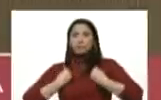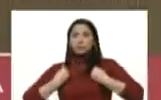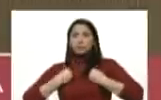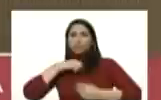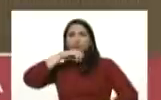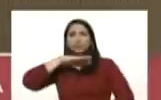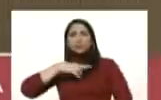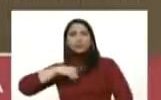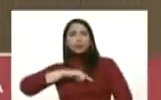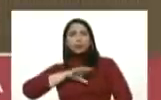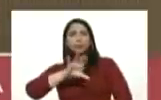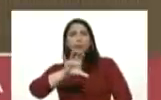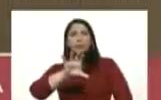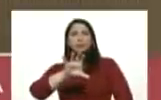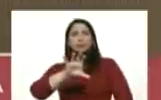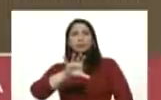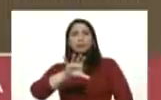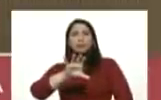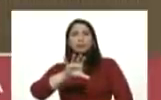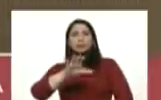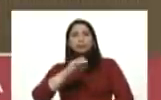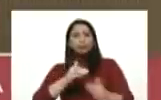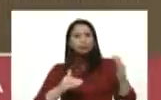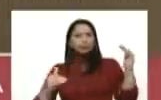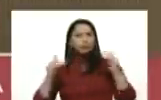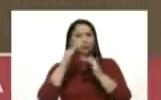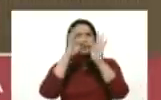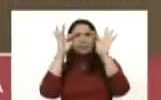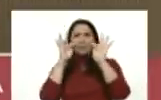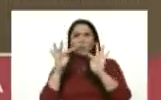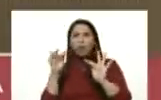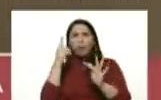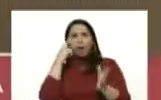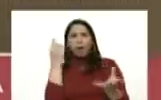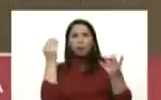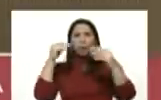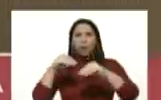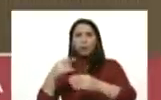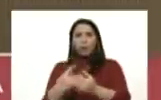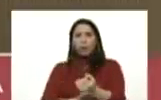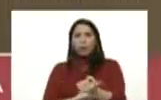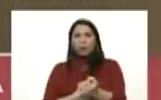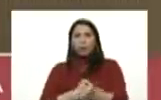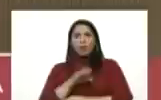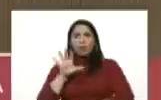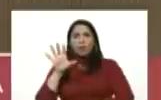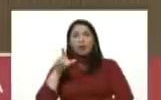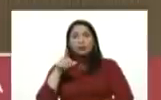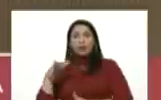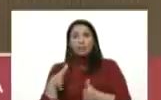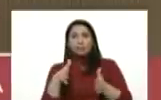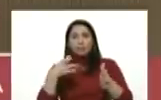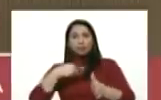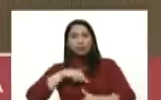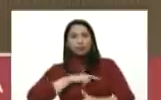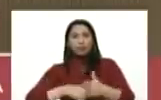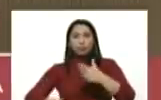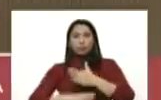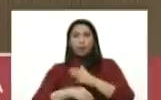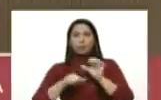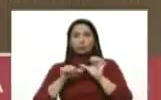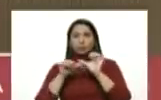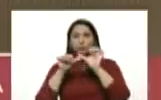historia de nuestro país han estado a la altura en los mecanismos de cooperación y de hermandad y ese es el camino que nosotros vamos a seguir